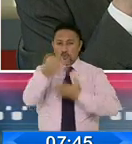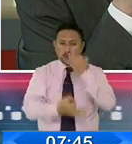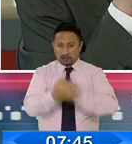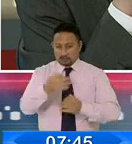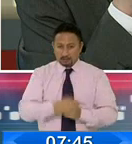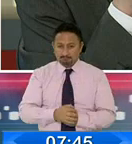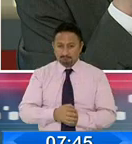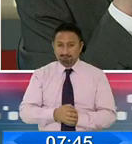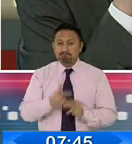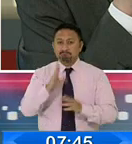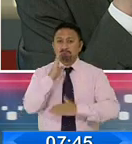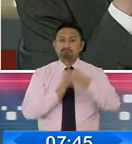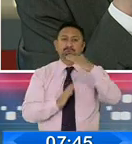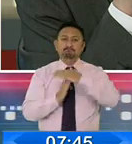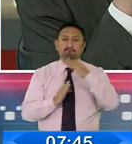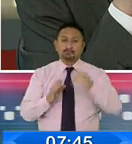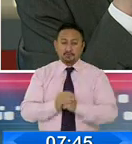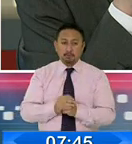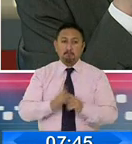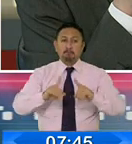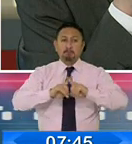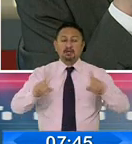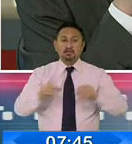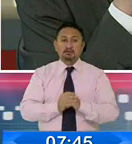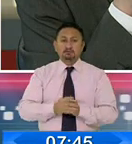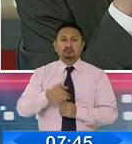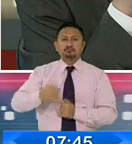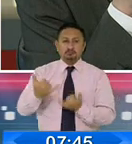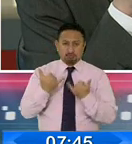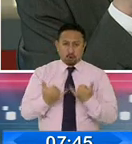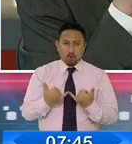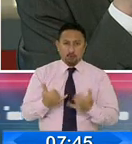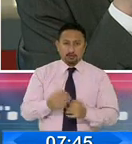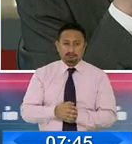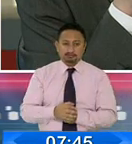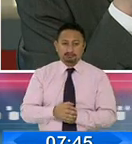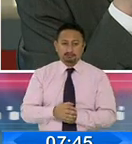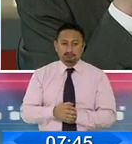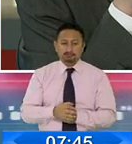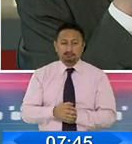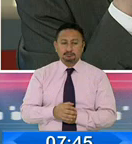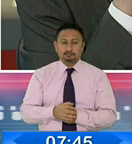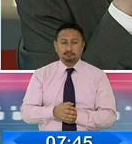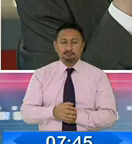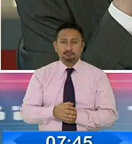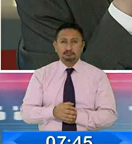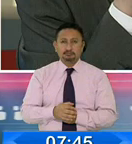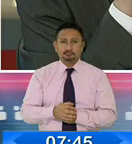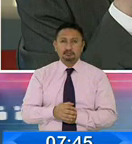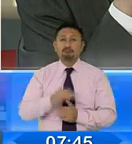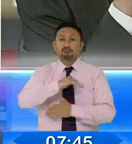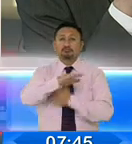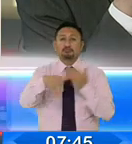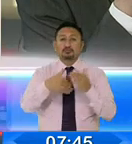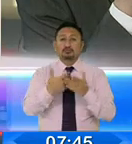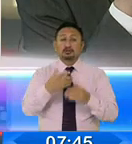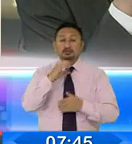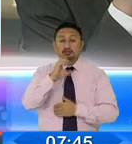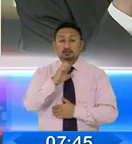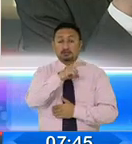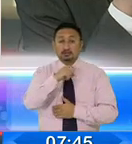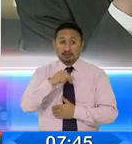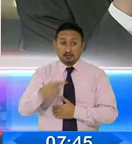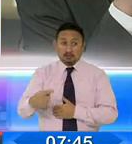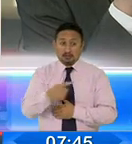en términos pacíficos, pero quien en realidad este rato está con toda la agresión es el Consejo Nacional